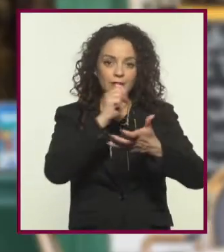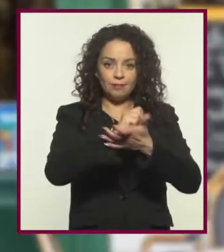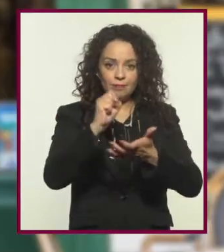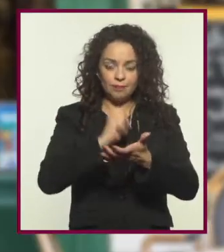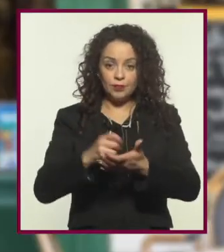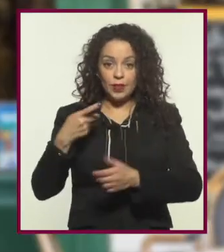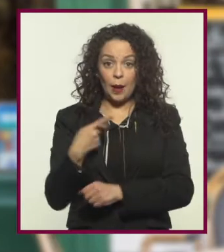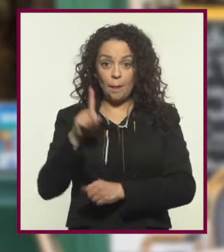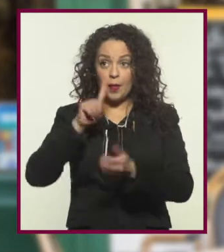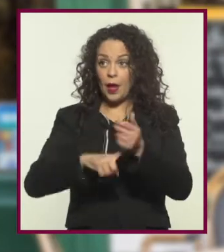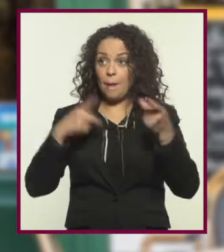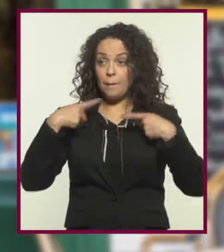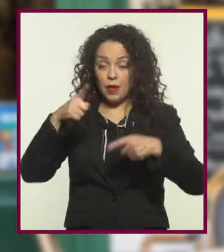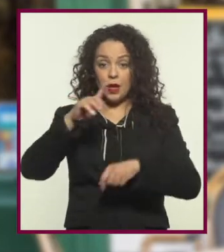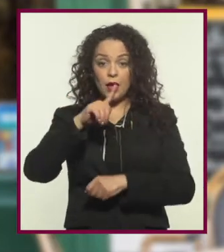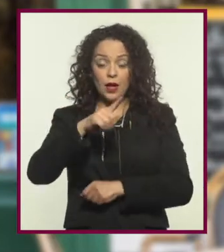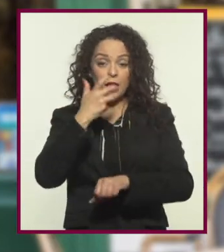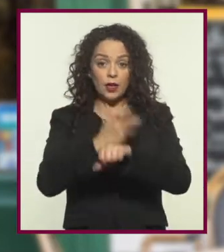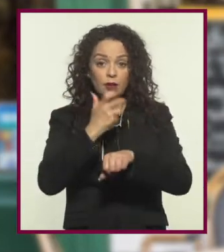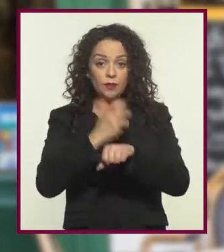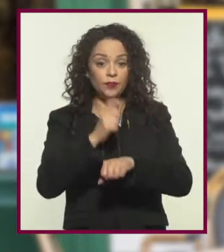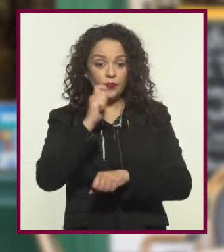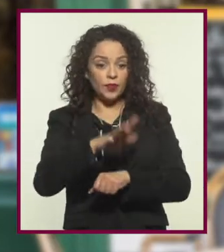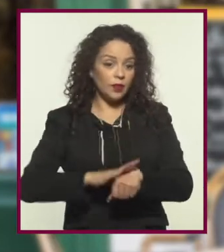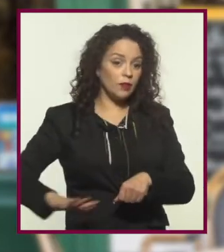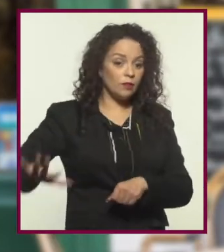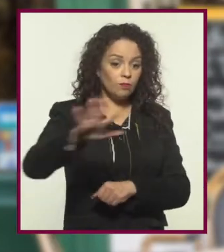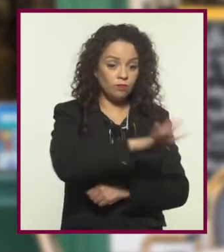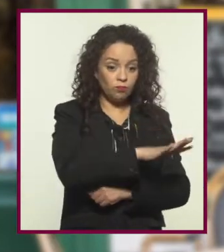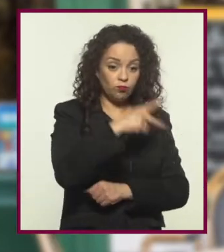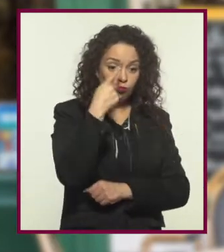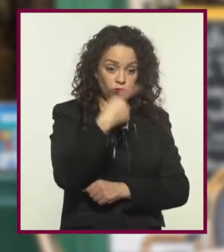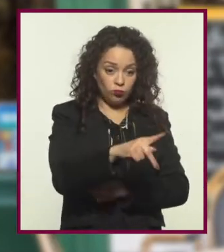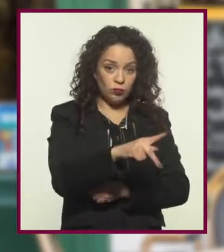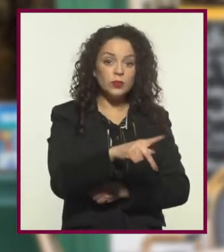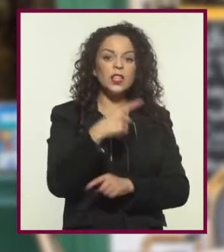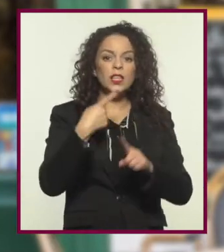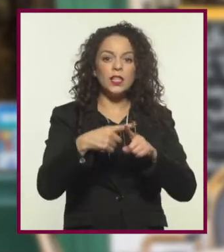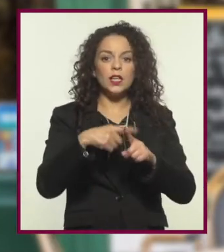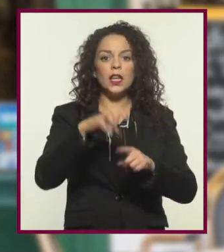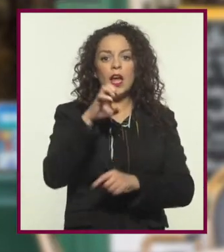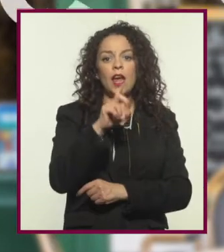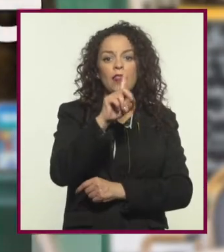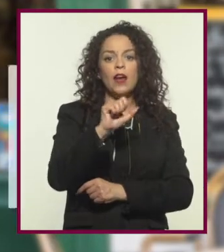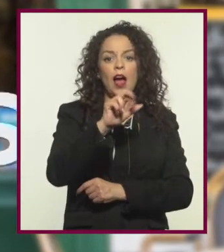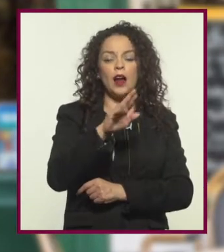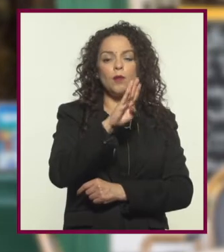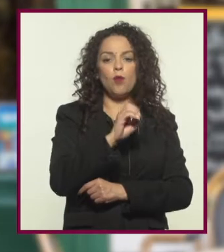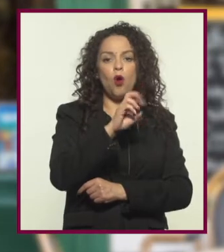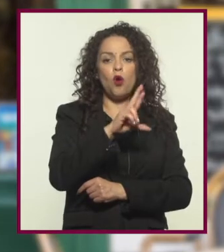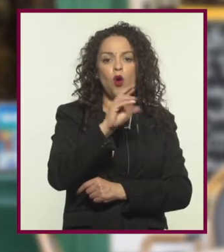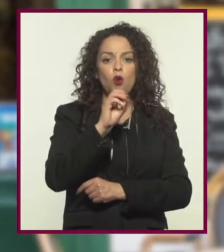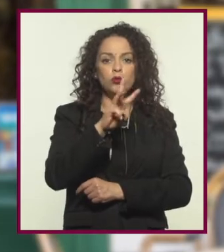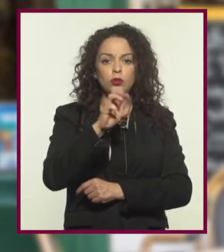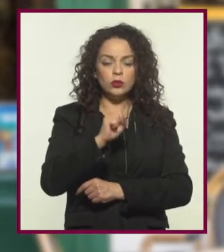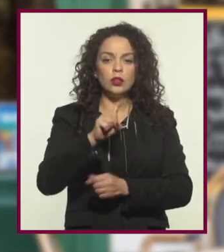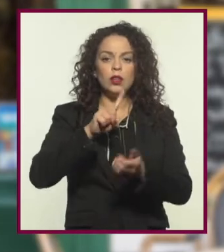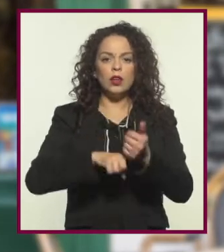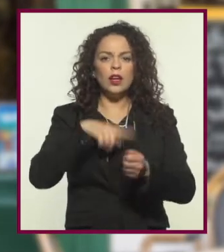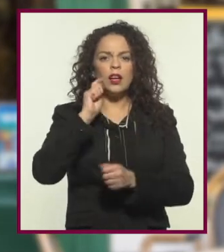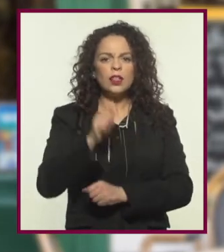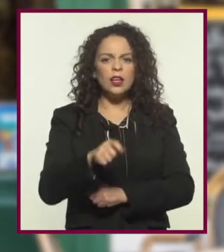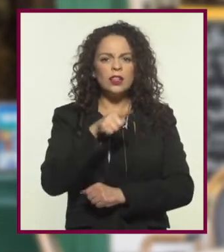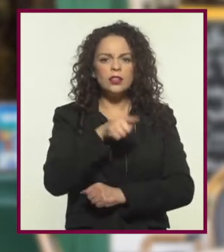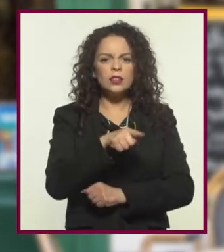estadounidense que marca el nacimiento de la ciencia ficción como género de masas en este país es Edgar Burroughs, mejor